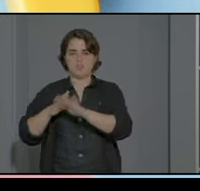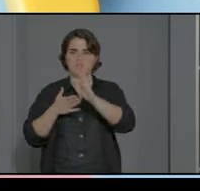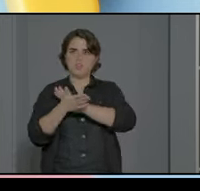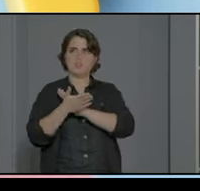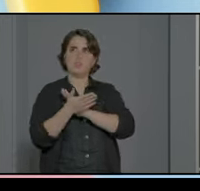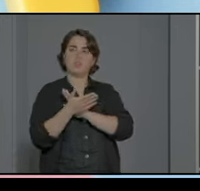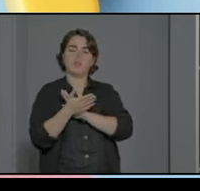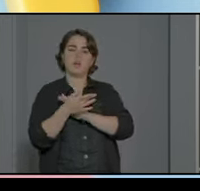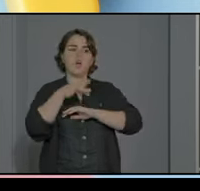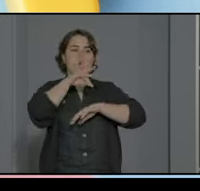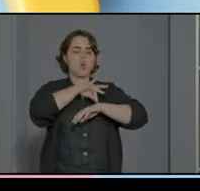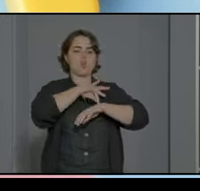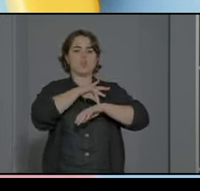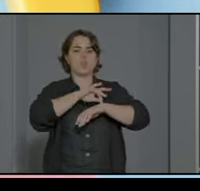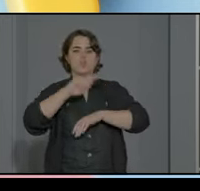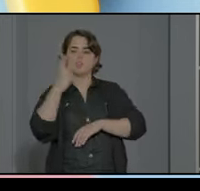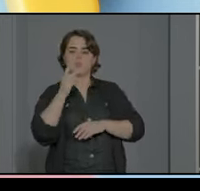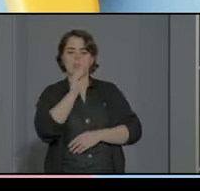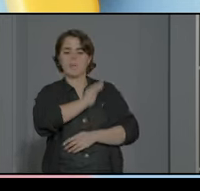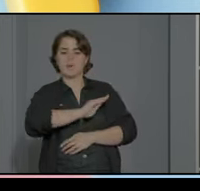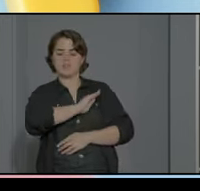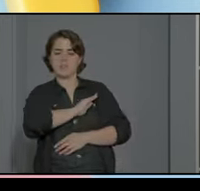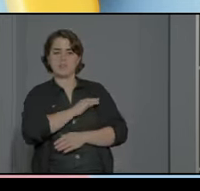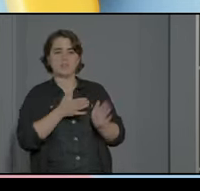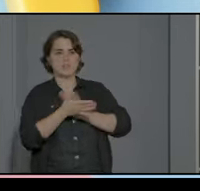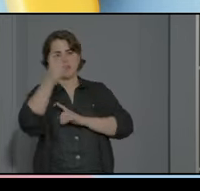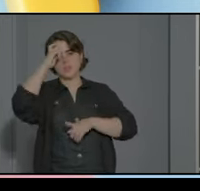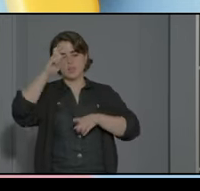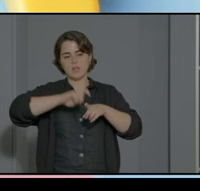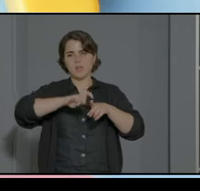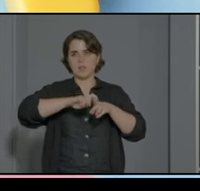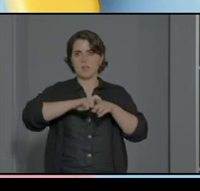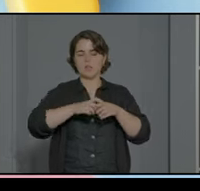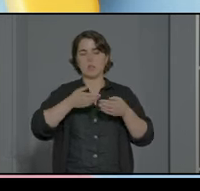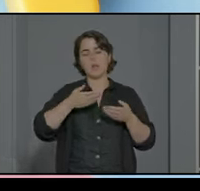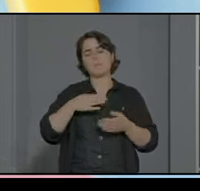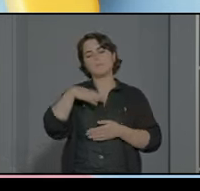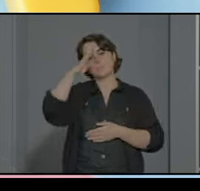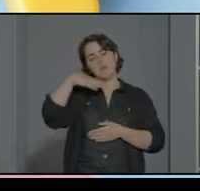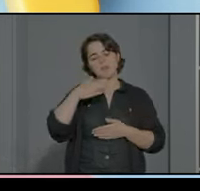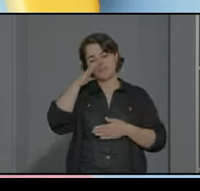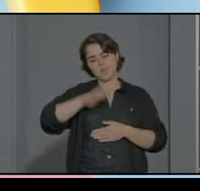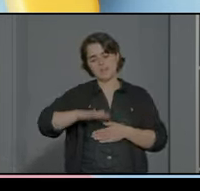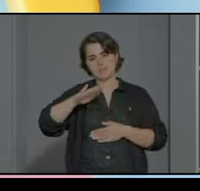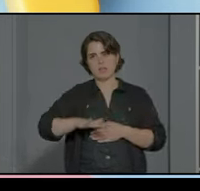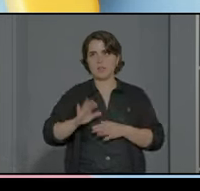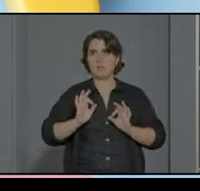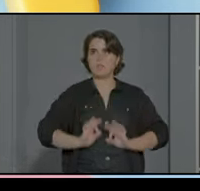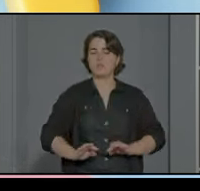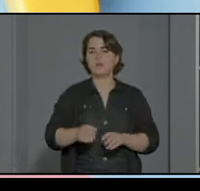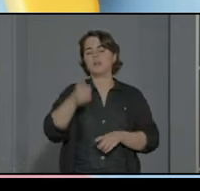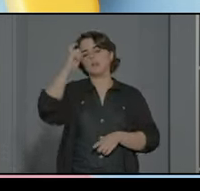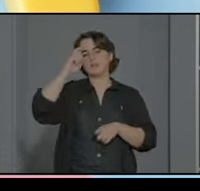formado por la orientadora de secundaria y bachillerato que es psicóloga la orientadora infantil de primaria que es